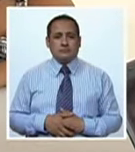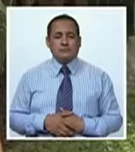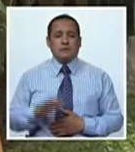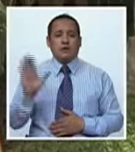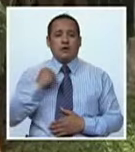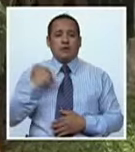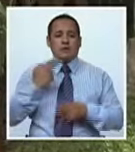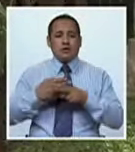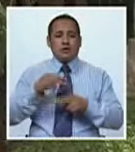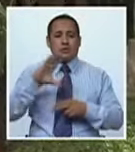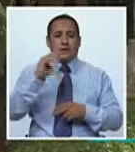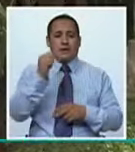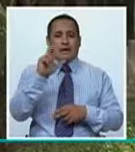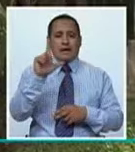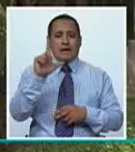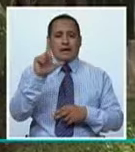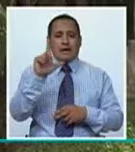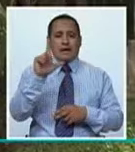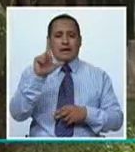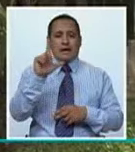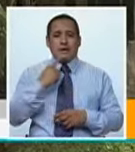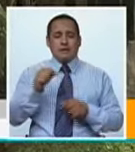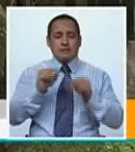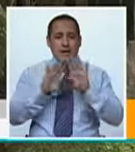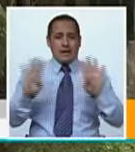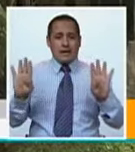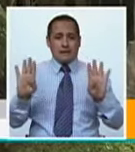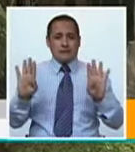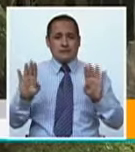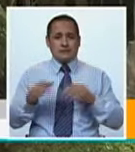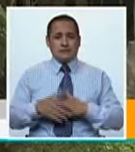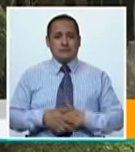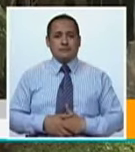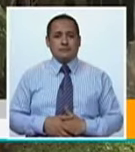Hola, mi nombre es Carla Mars, sin barreras.